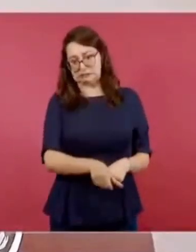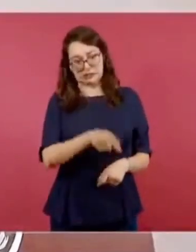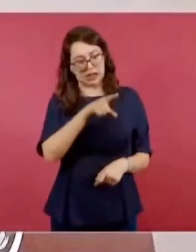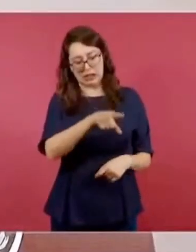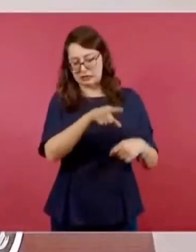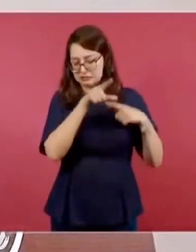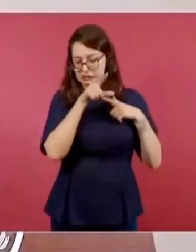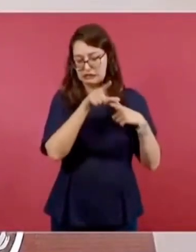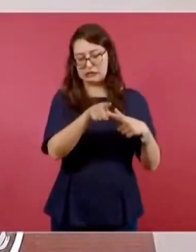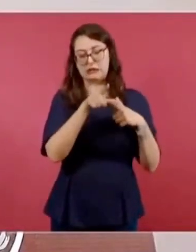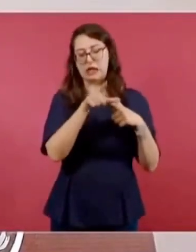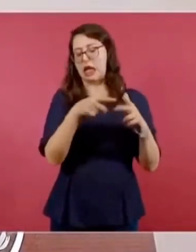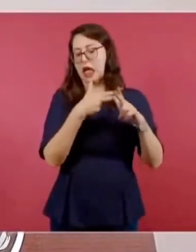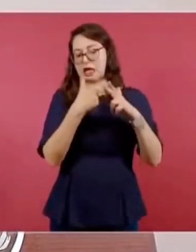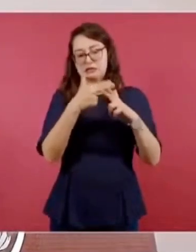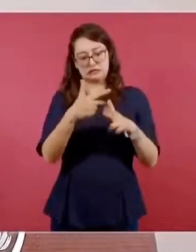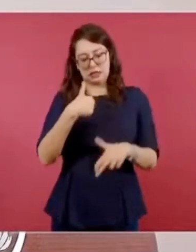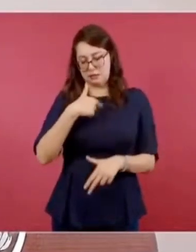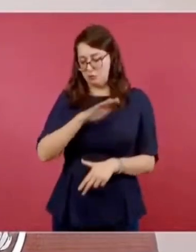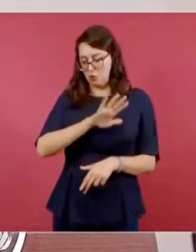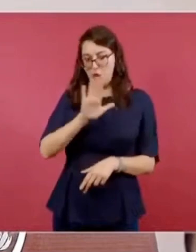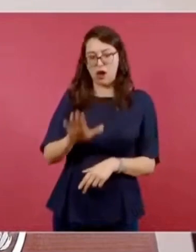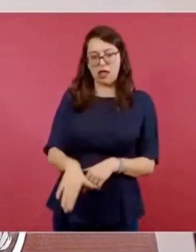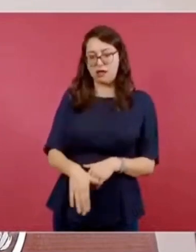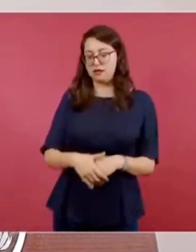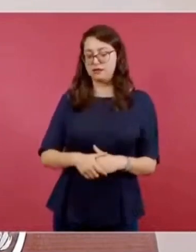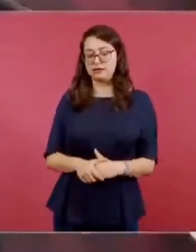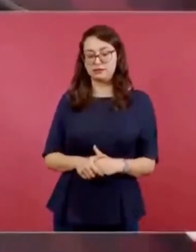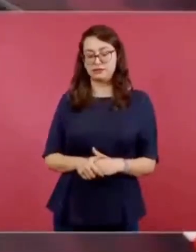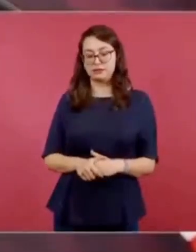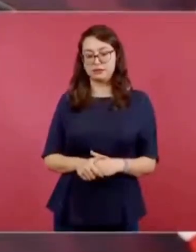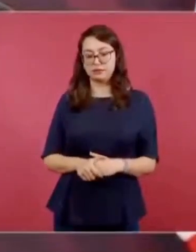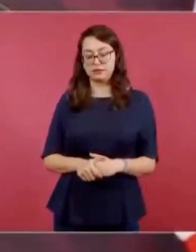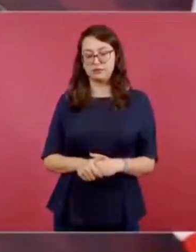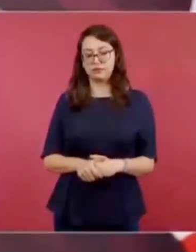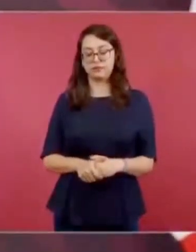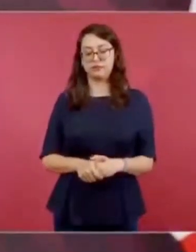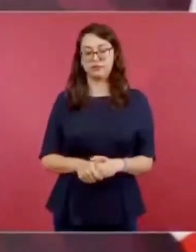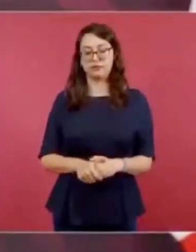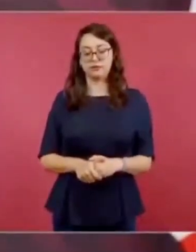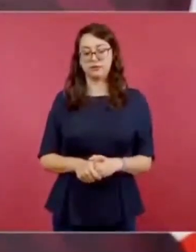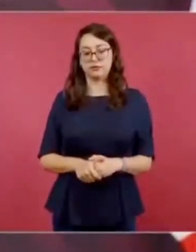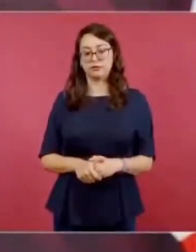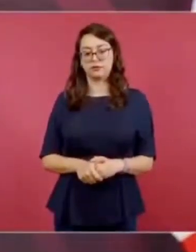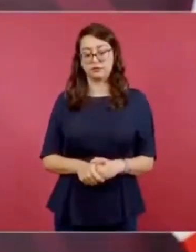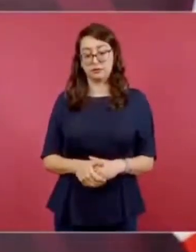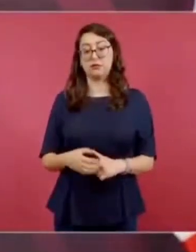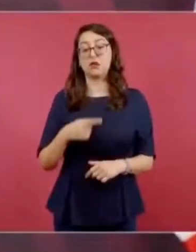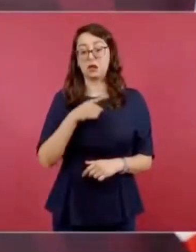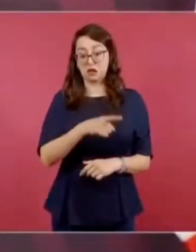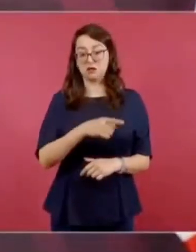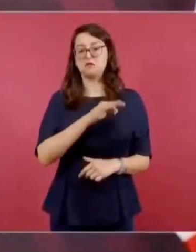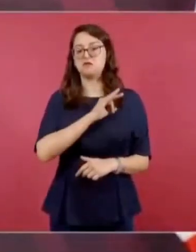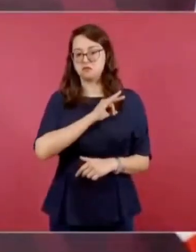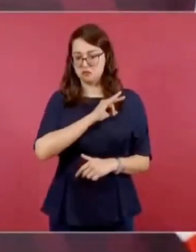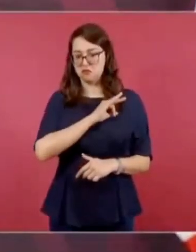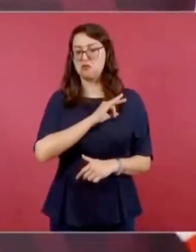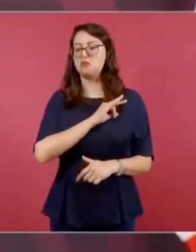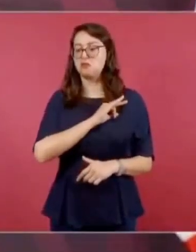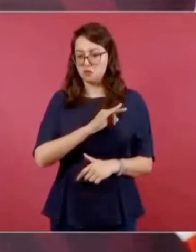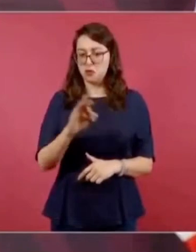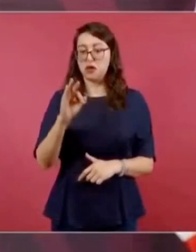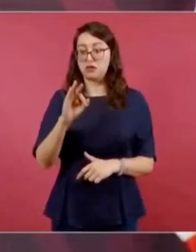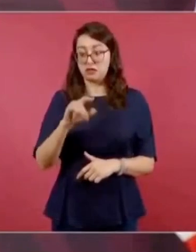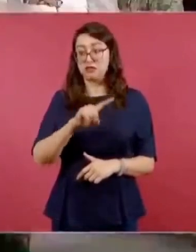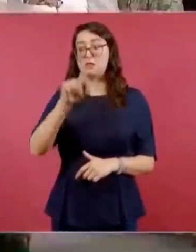parar hasta haberme muerto y es muy capaz de seguirse